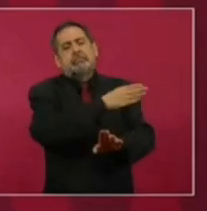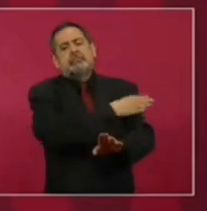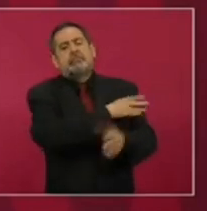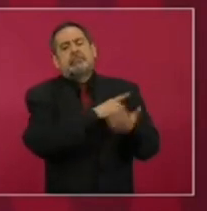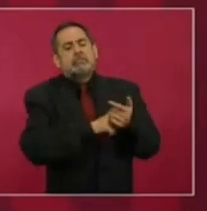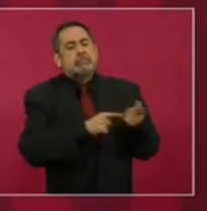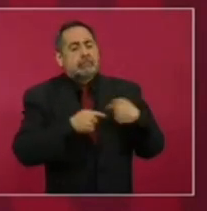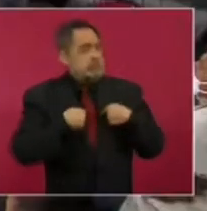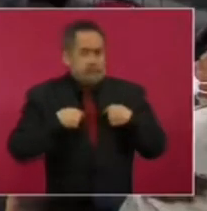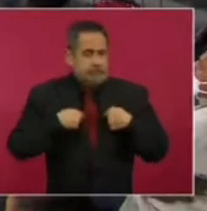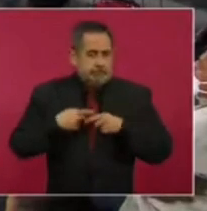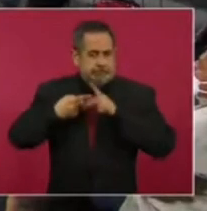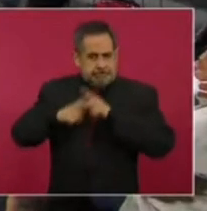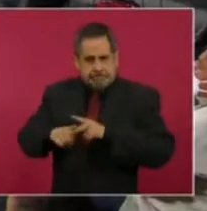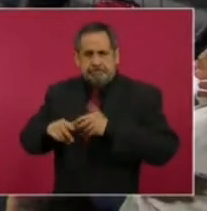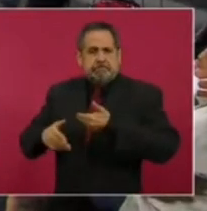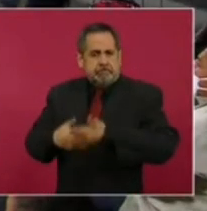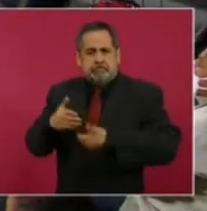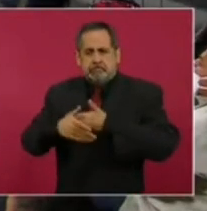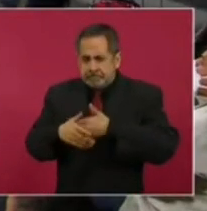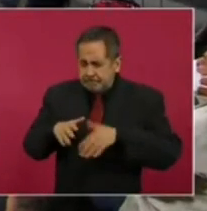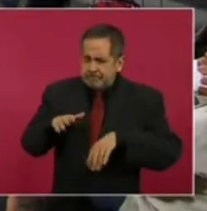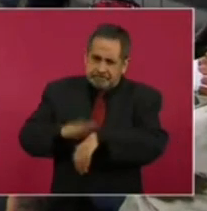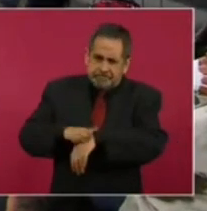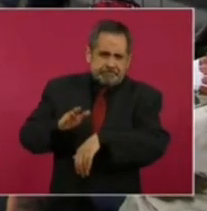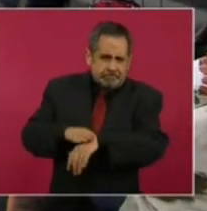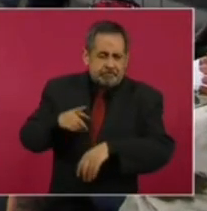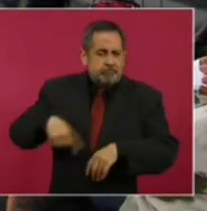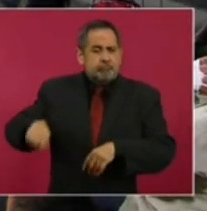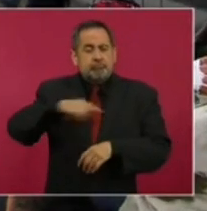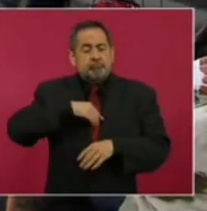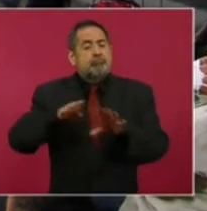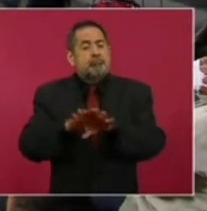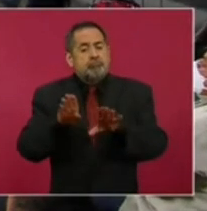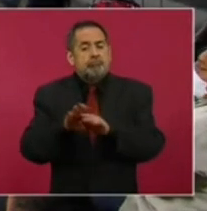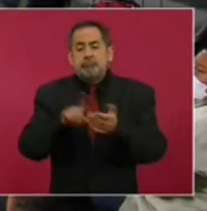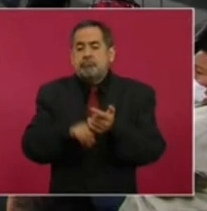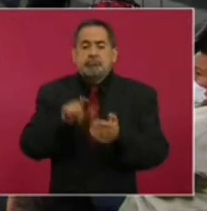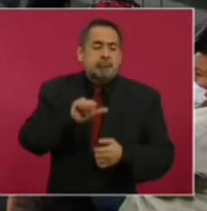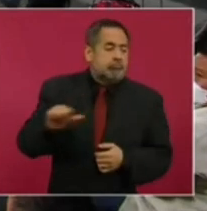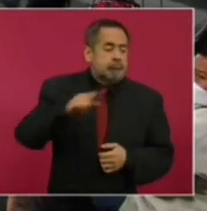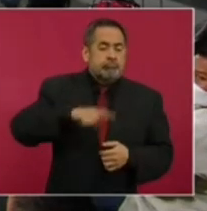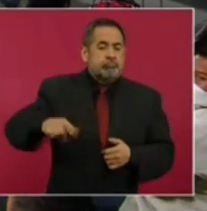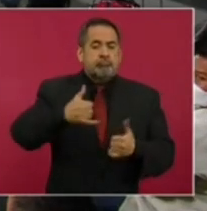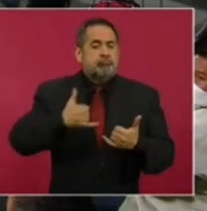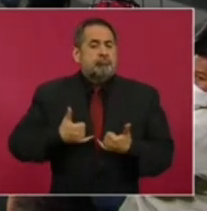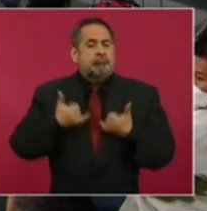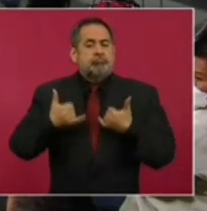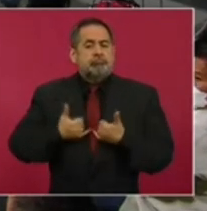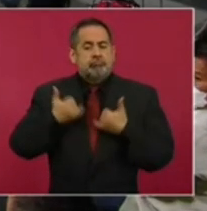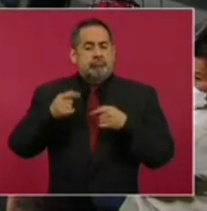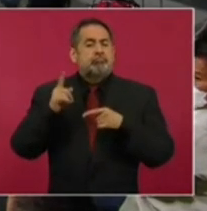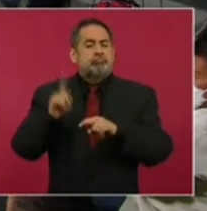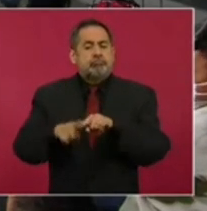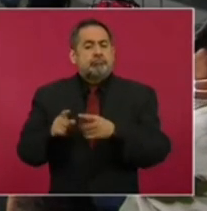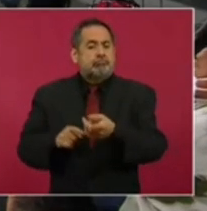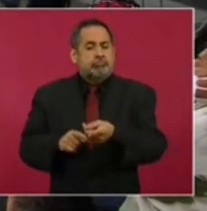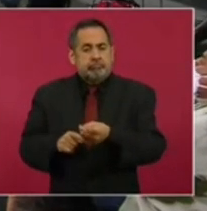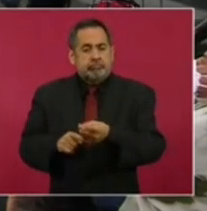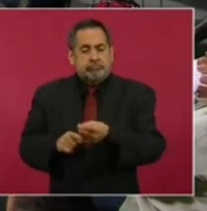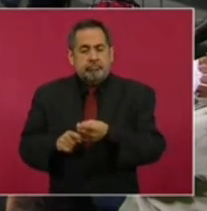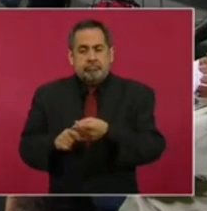pero lo que estamos buscando es que los jóvenes ya no sean